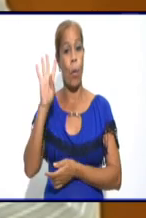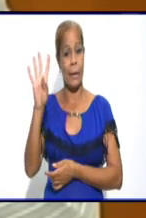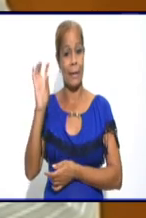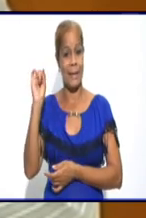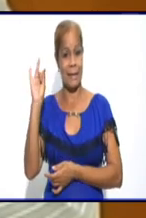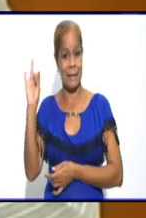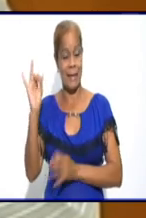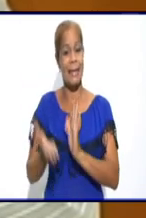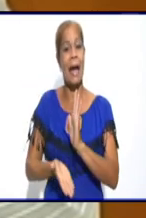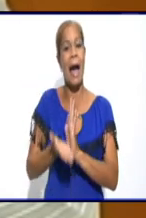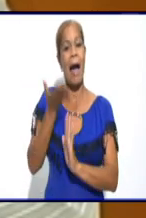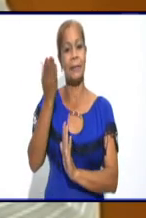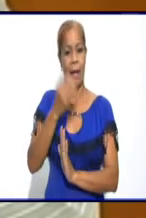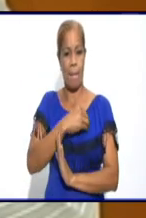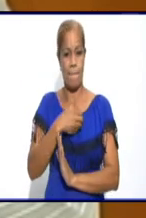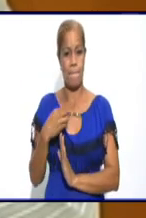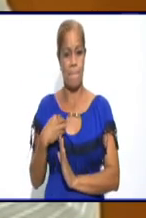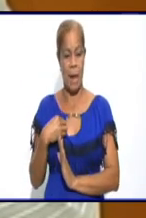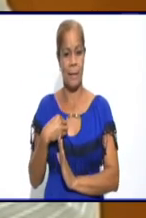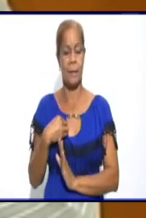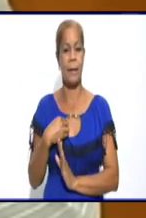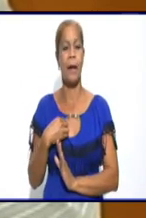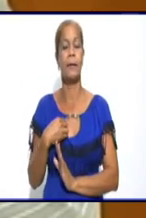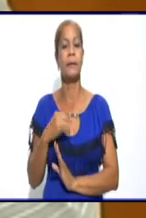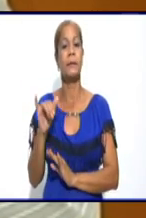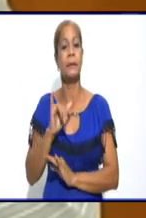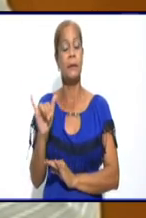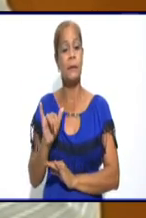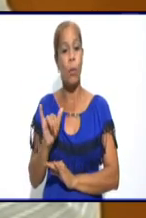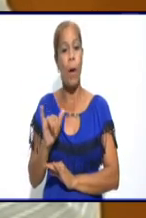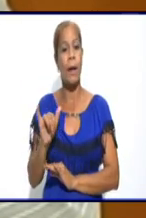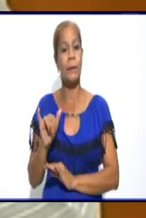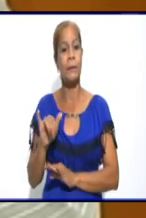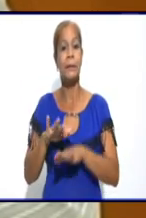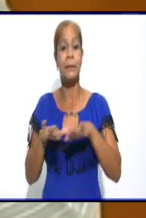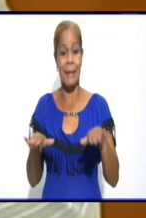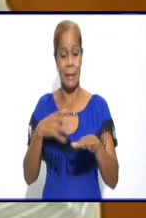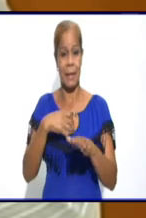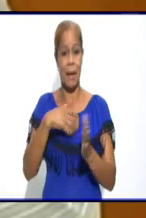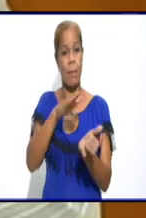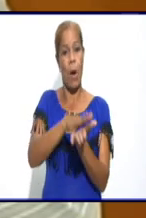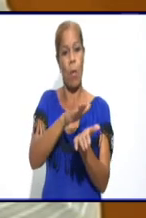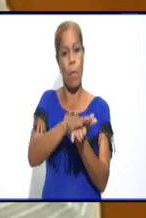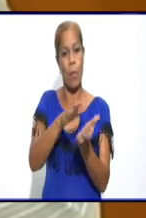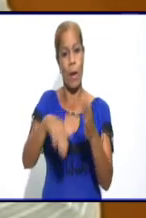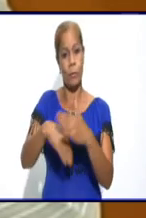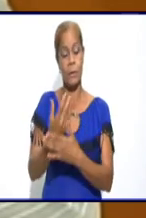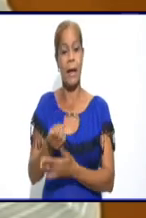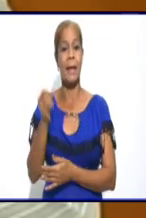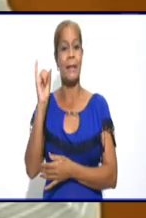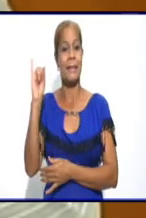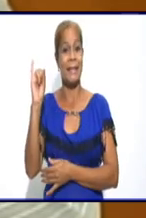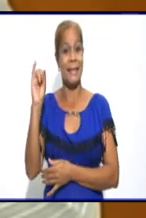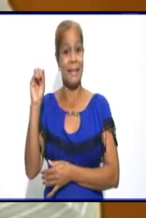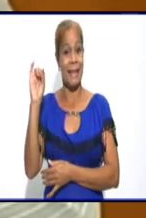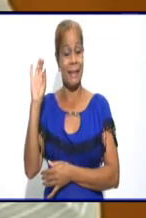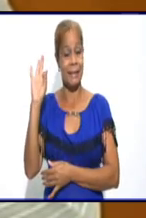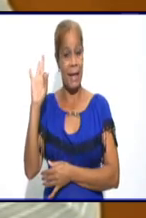médicas y ya en el día tenemos un acumulado activo de 68 focos